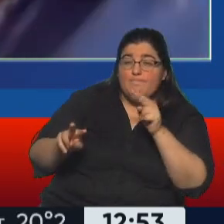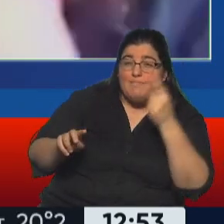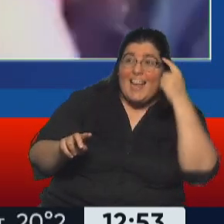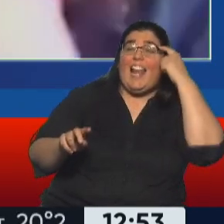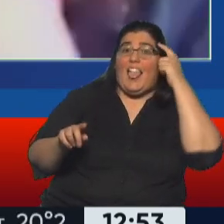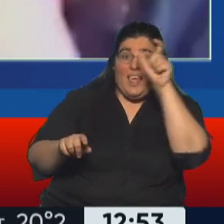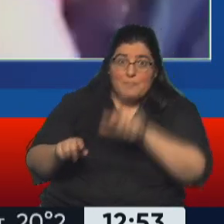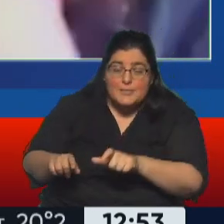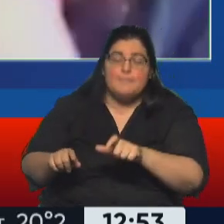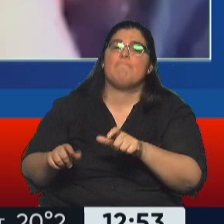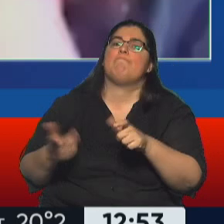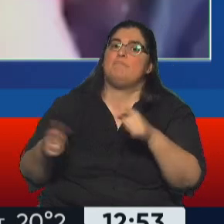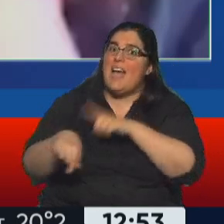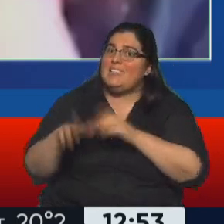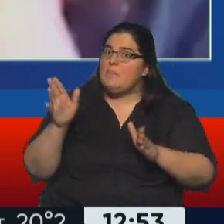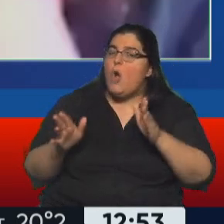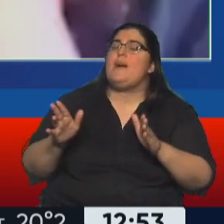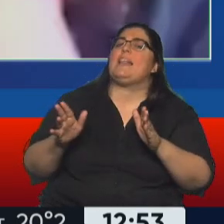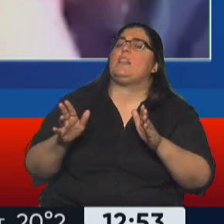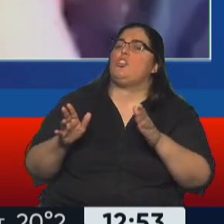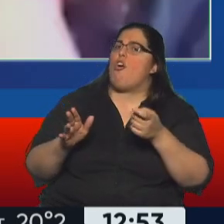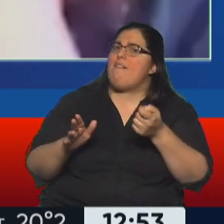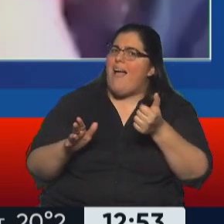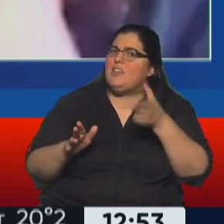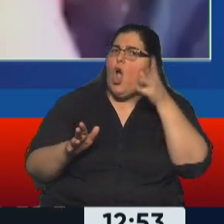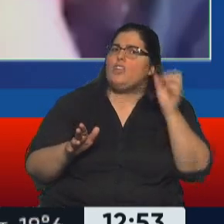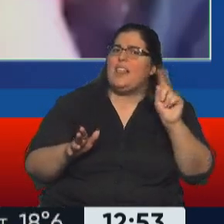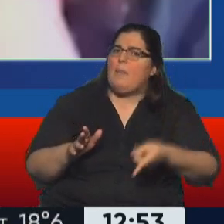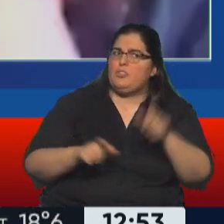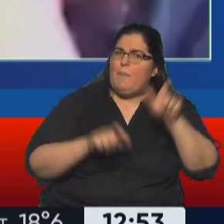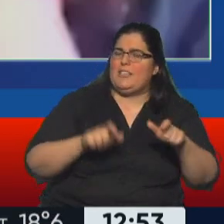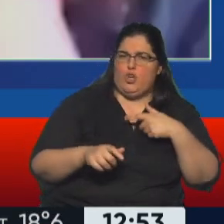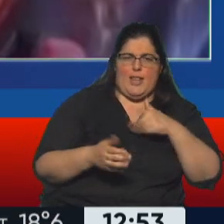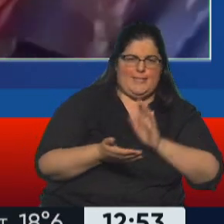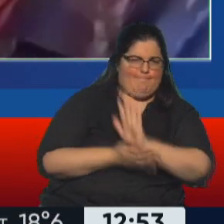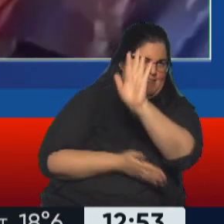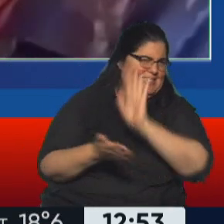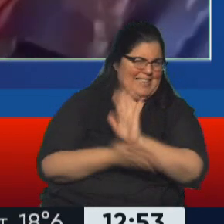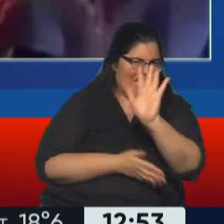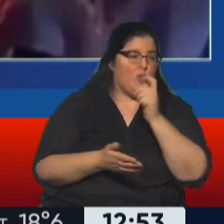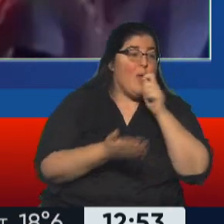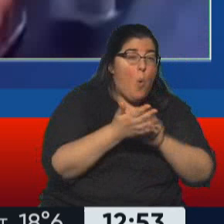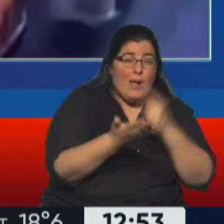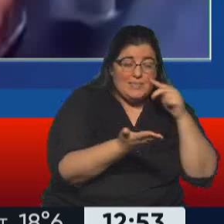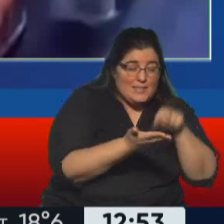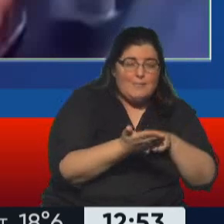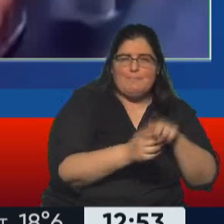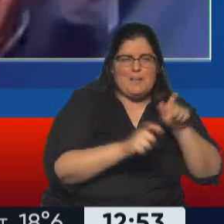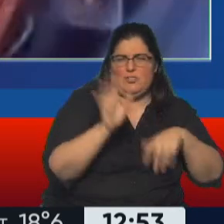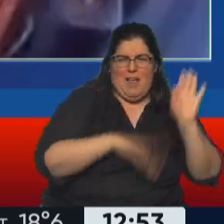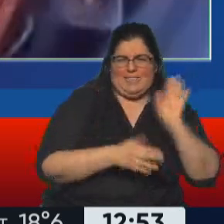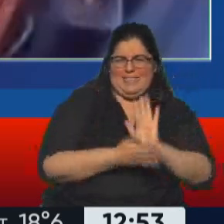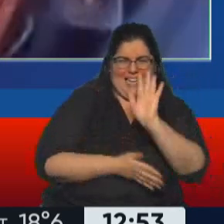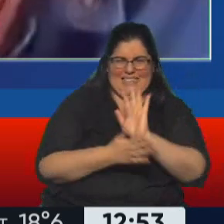Piñera en este momento tiene cerca de un 80% de rechazo en las encuestas, la evaluación que hay